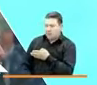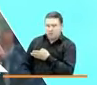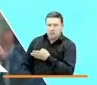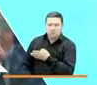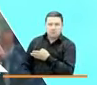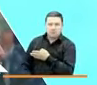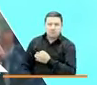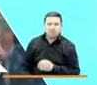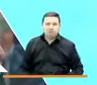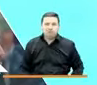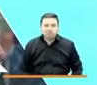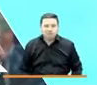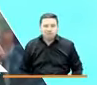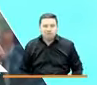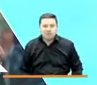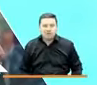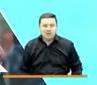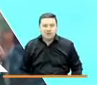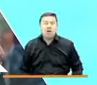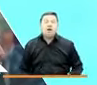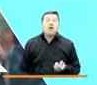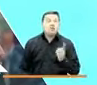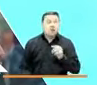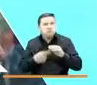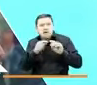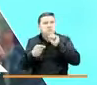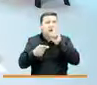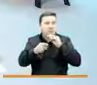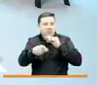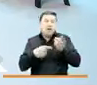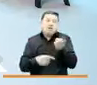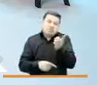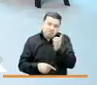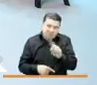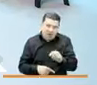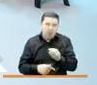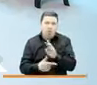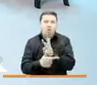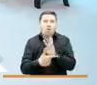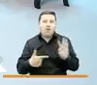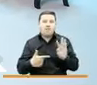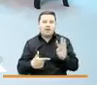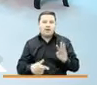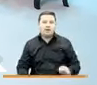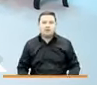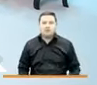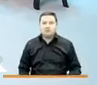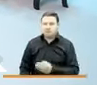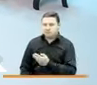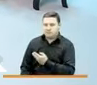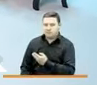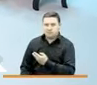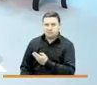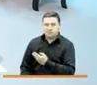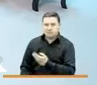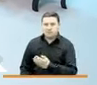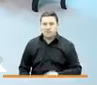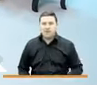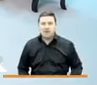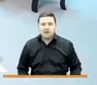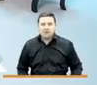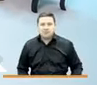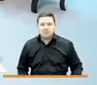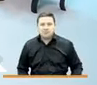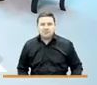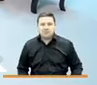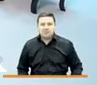prosperidadsocial.gov.co, también tenemos la página web prosperidad.social.gov